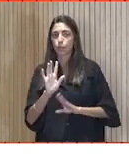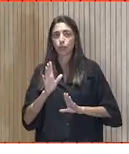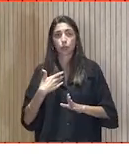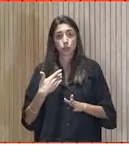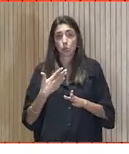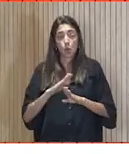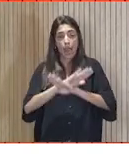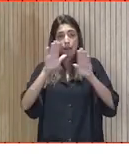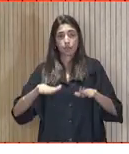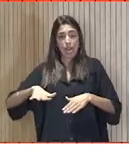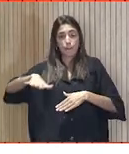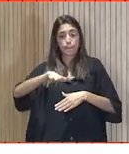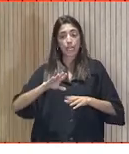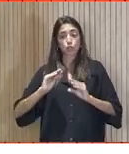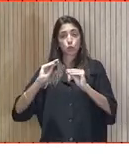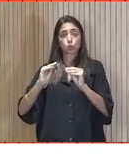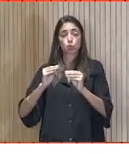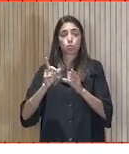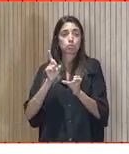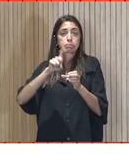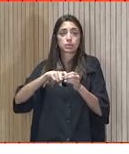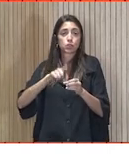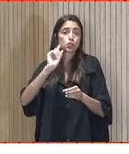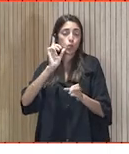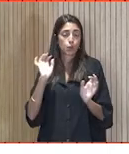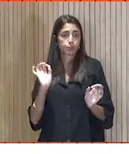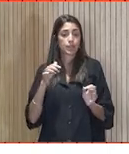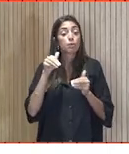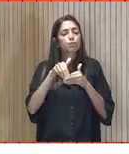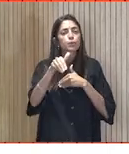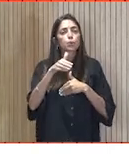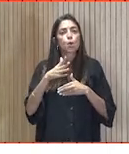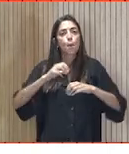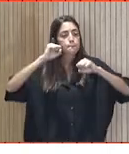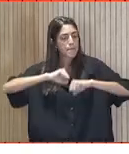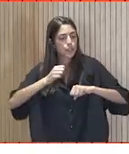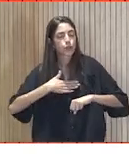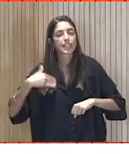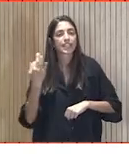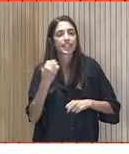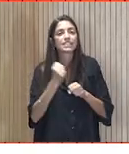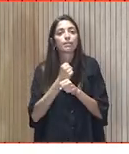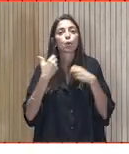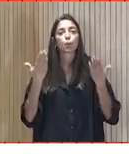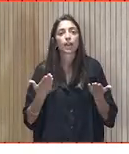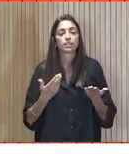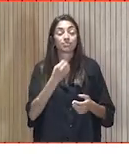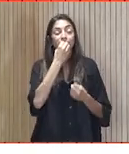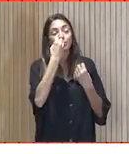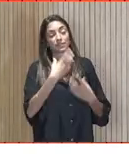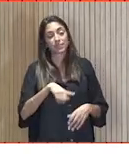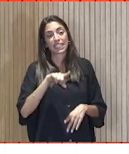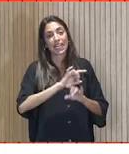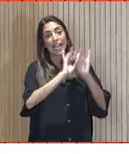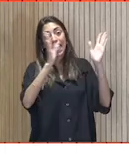quedaba en su barrio para cursar. ¿Qué va a ser de mayor? Buena pregunta, todavía no lo tiene muy claro, pero está